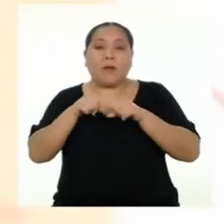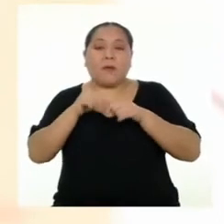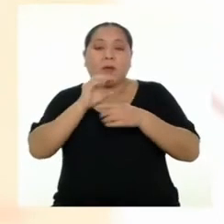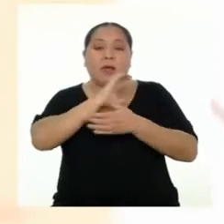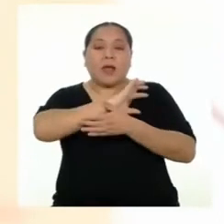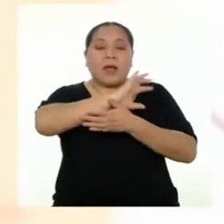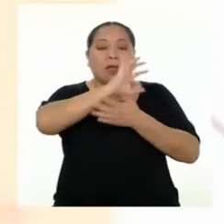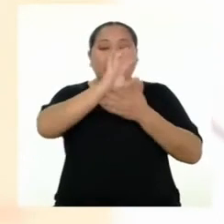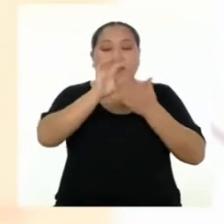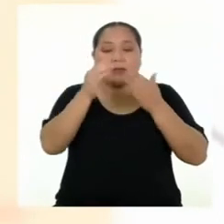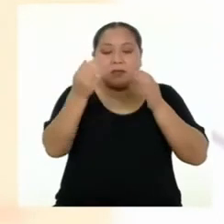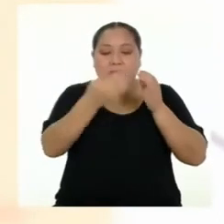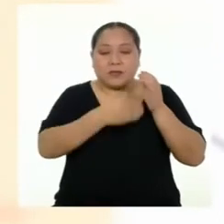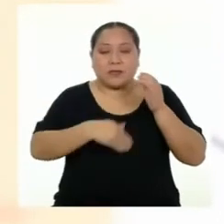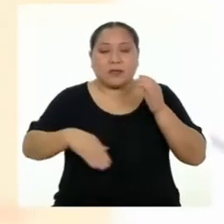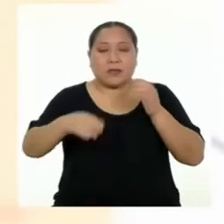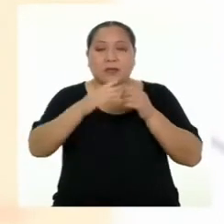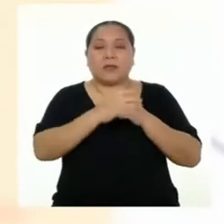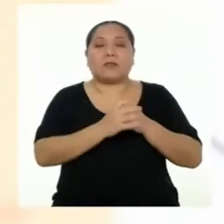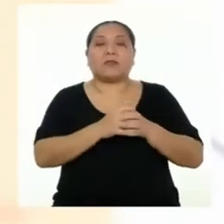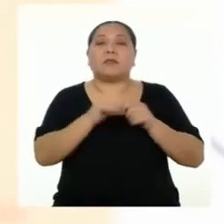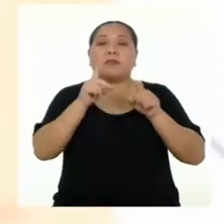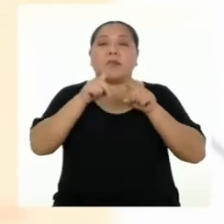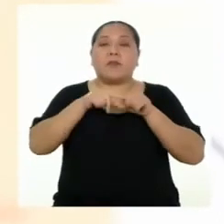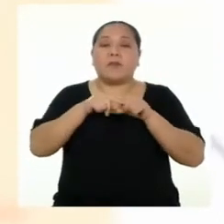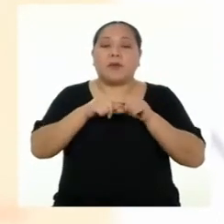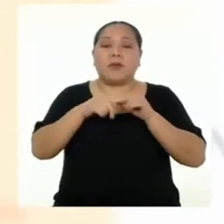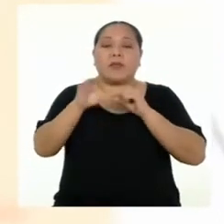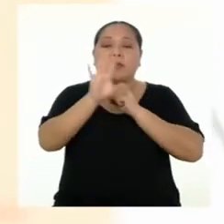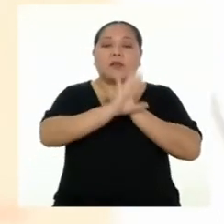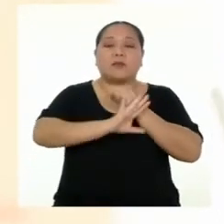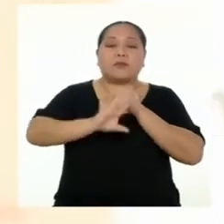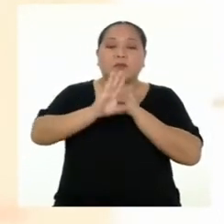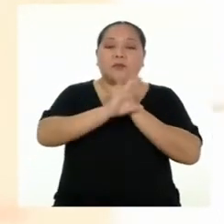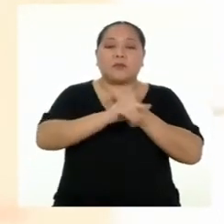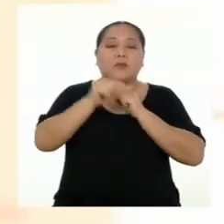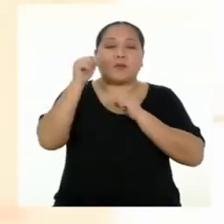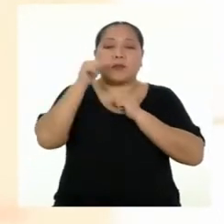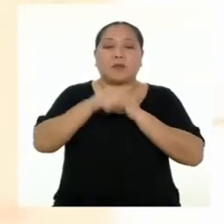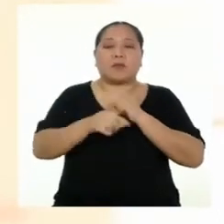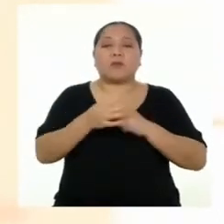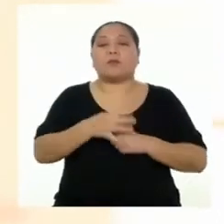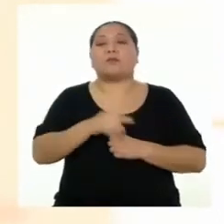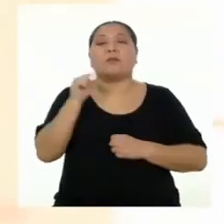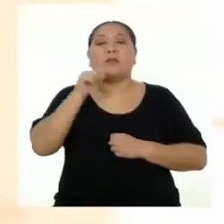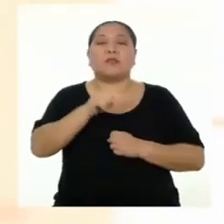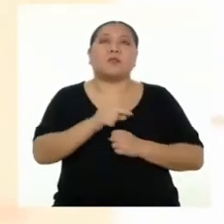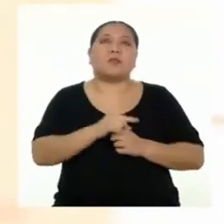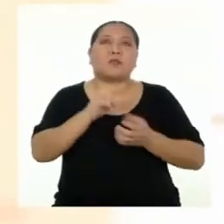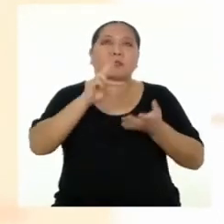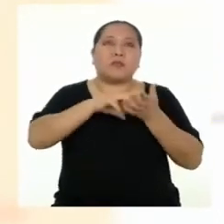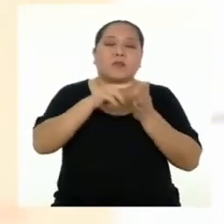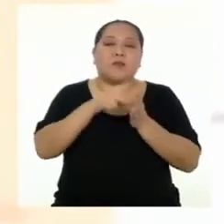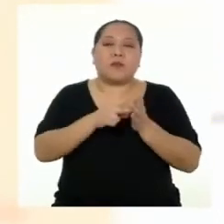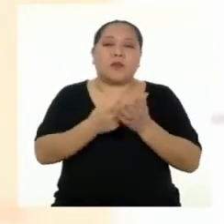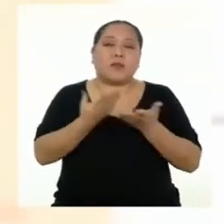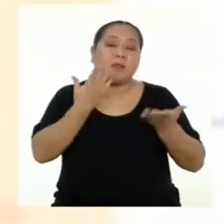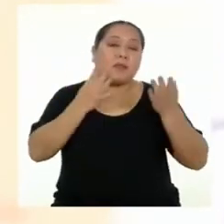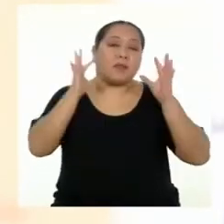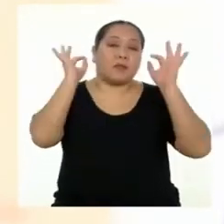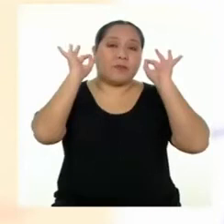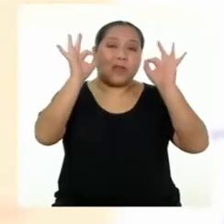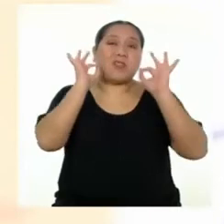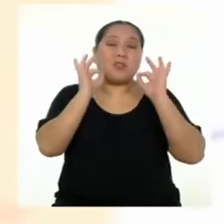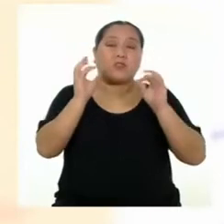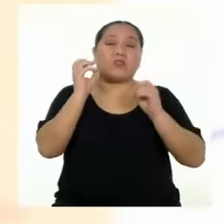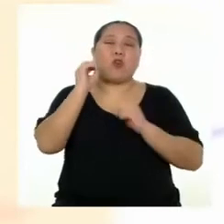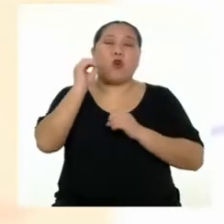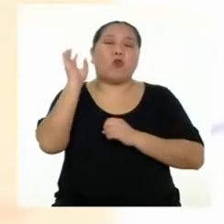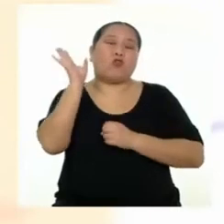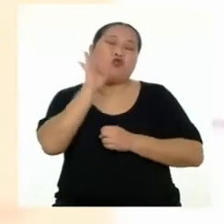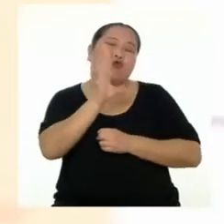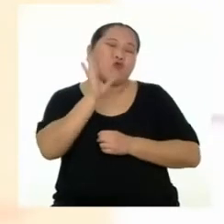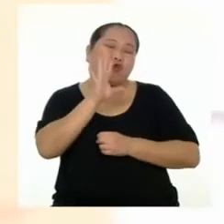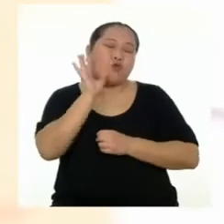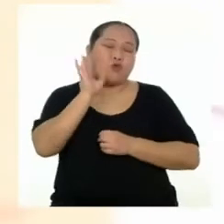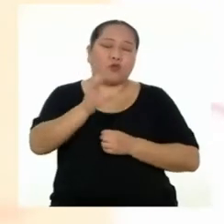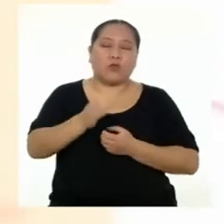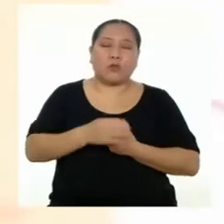físico-químicas deben ser tratados de forma segura. Eso debe ser porque son muy peligrosos y muy contaminantes.